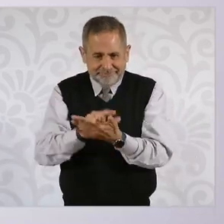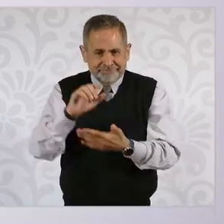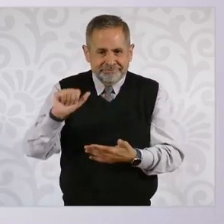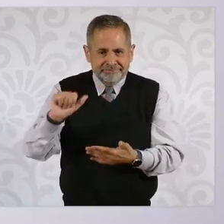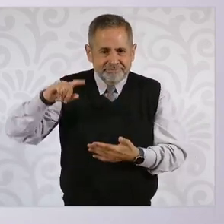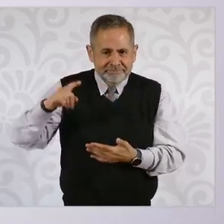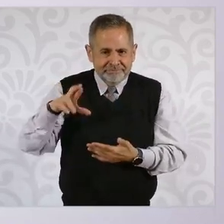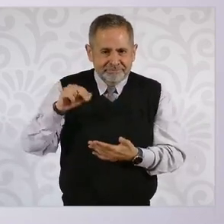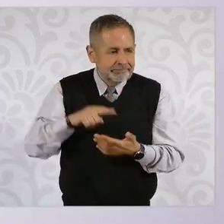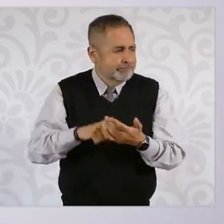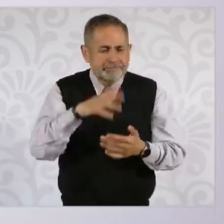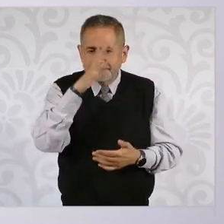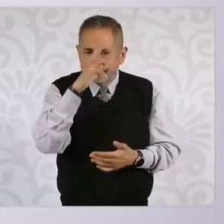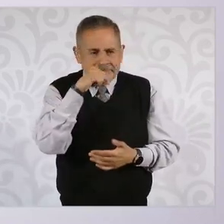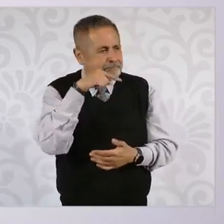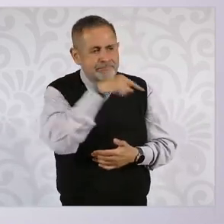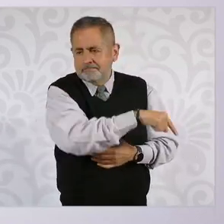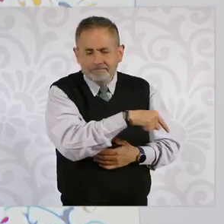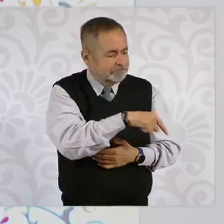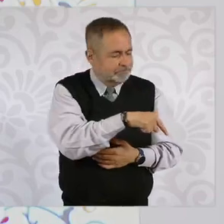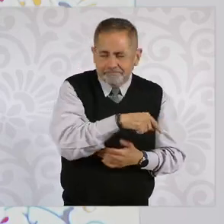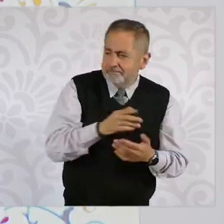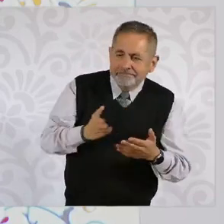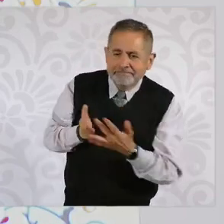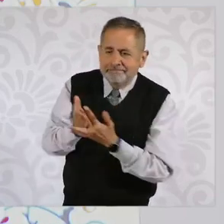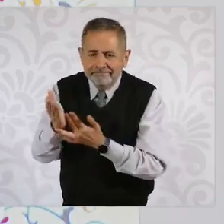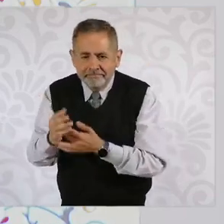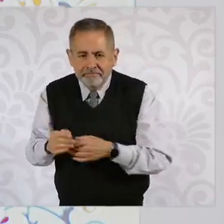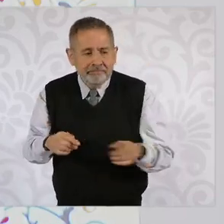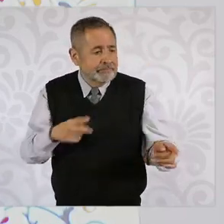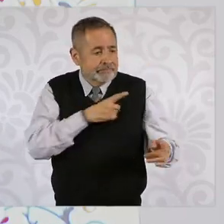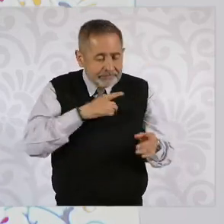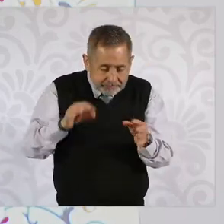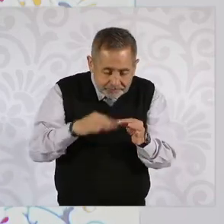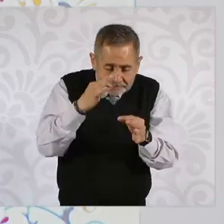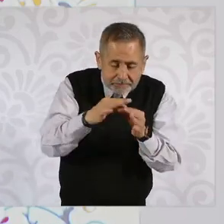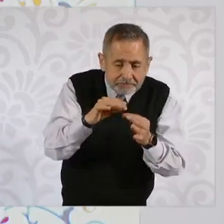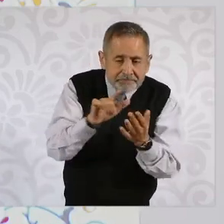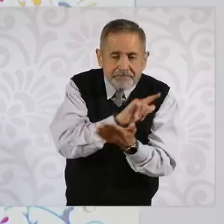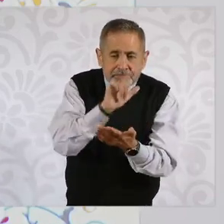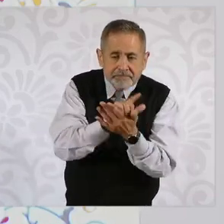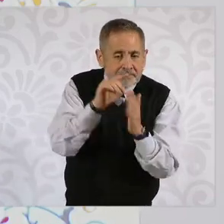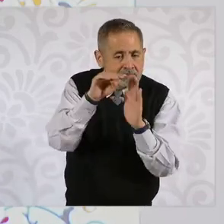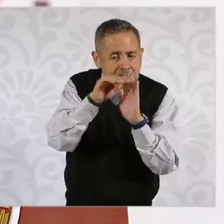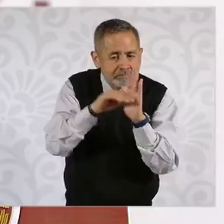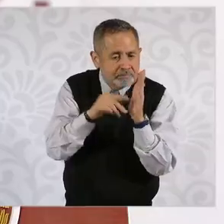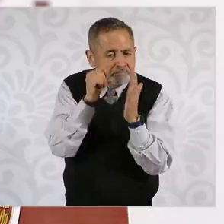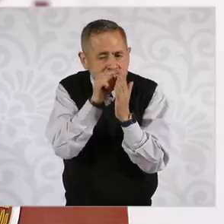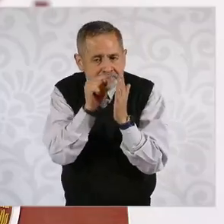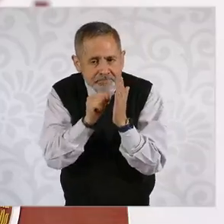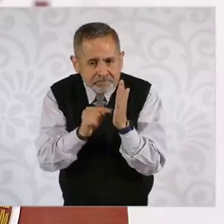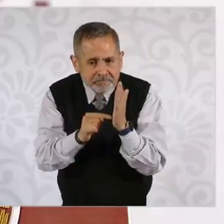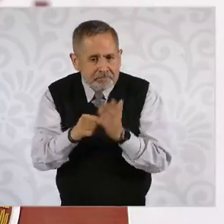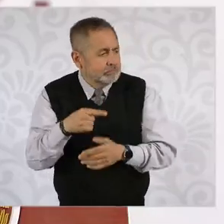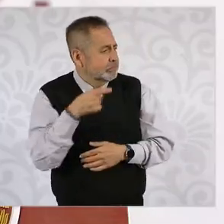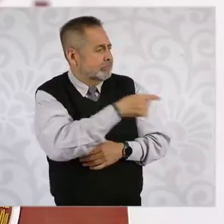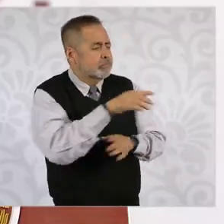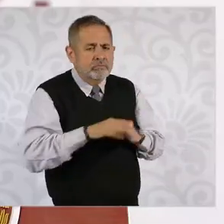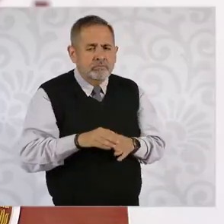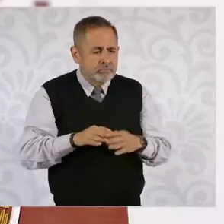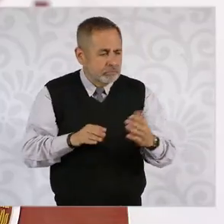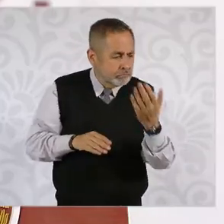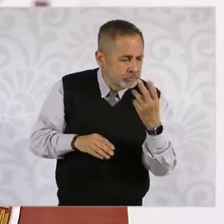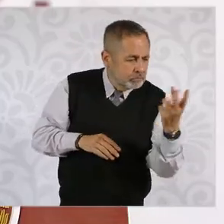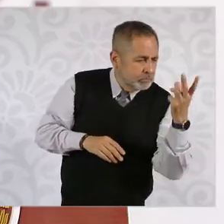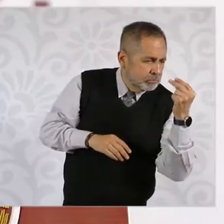no tiene cualquier atribución, ellos tienen que cumplir con la ley. Entonces, ¿cómo admite un amparo cuando la